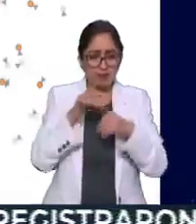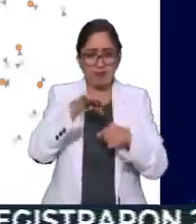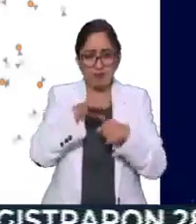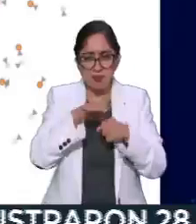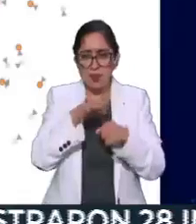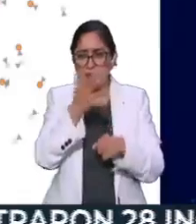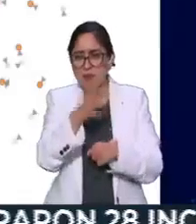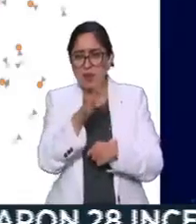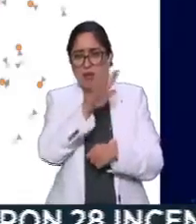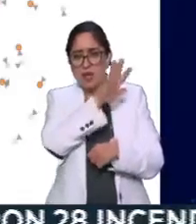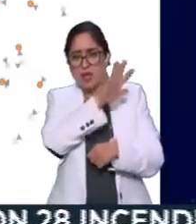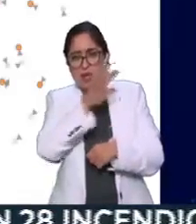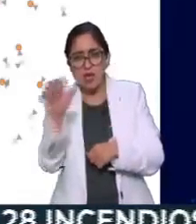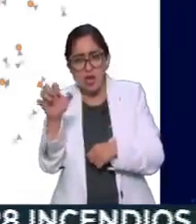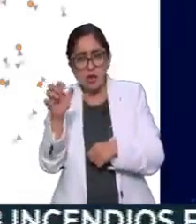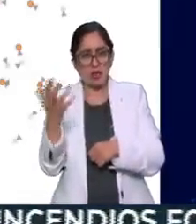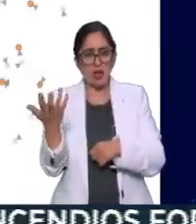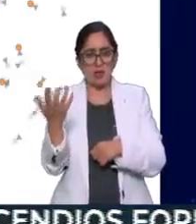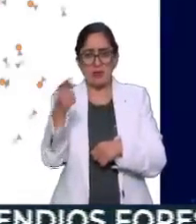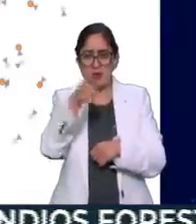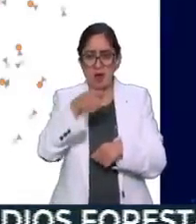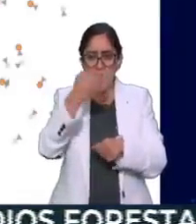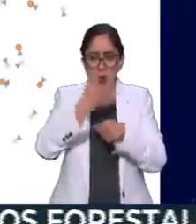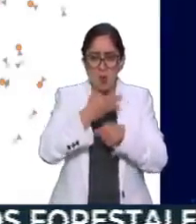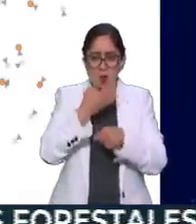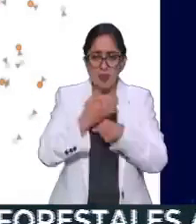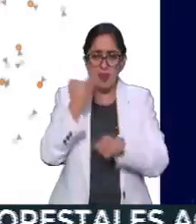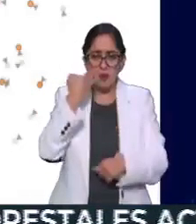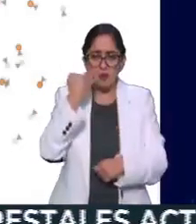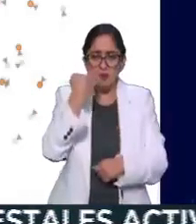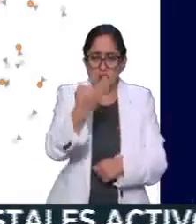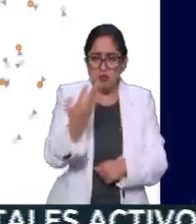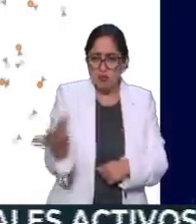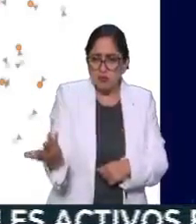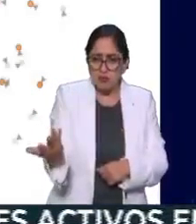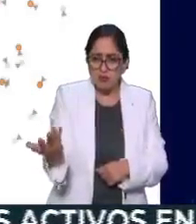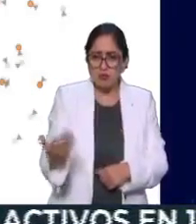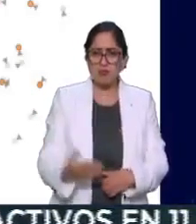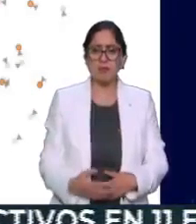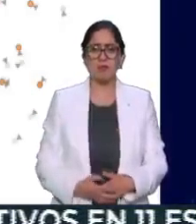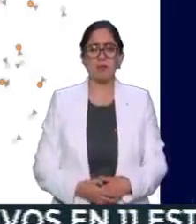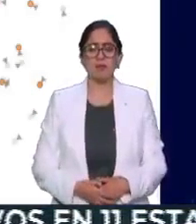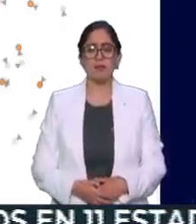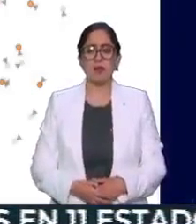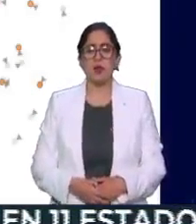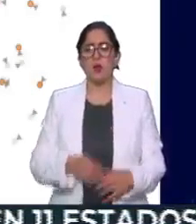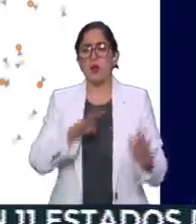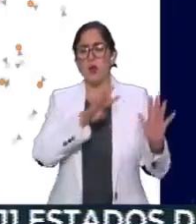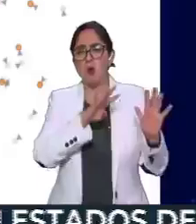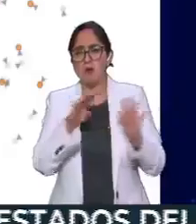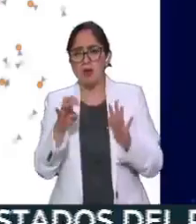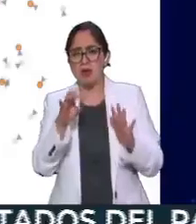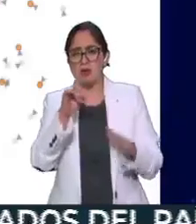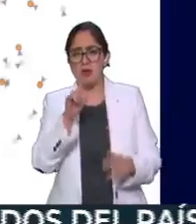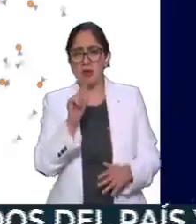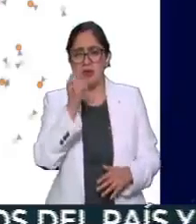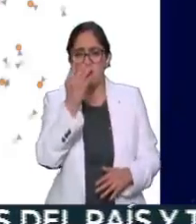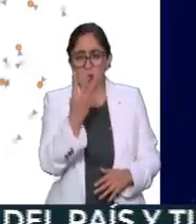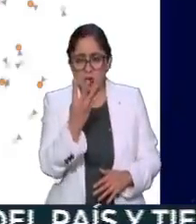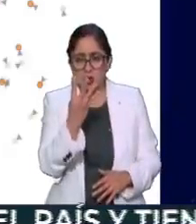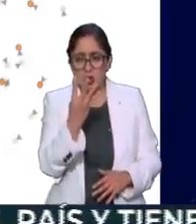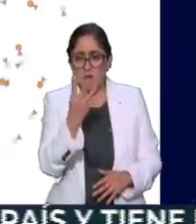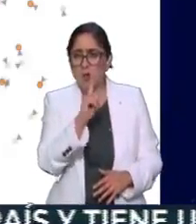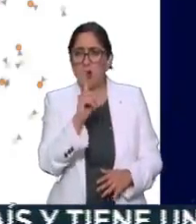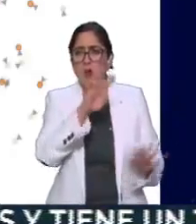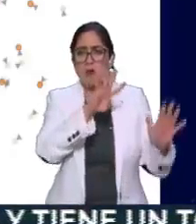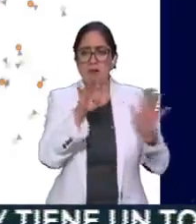500 de 900 cuentas, las que estamos viendo en pantalla. Entonces, no, son 974 en total, perdón, 78,